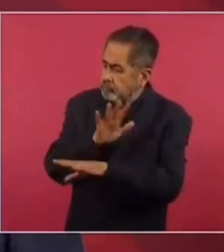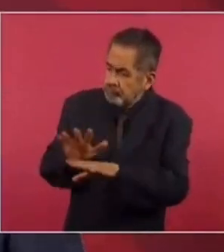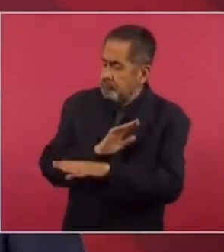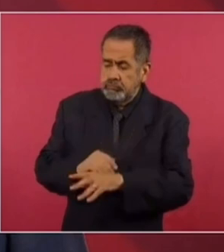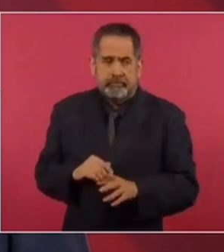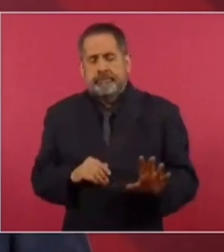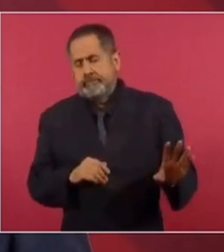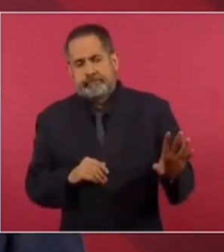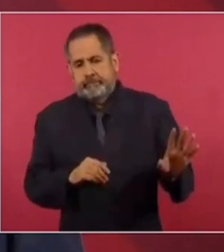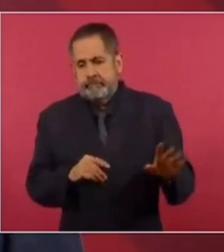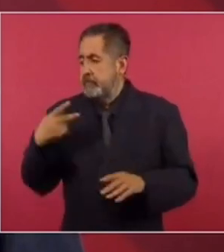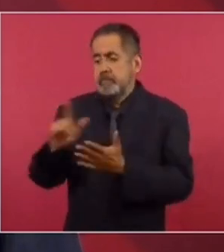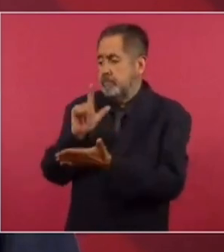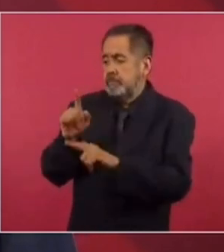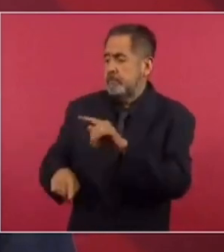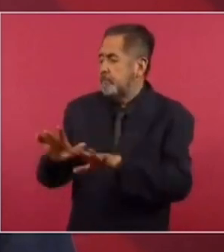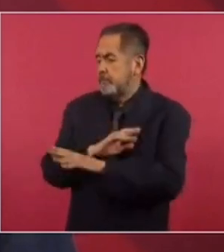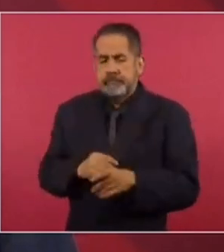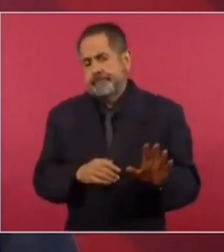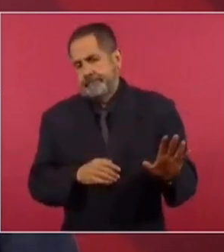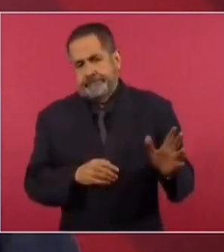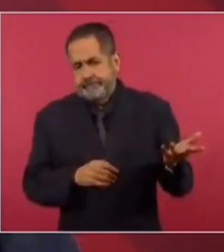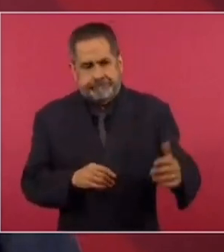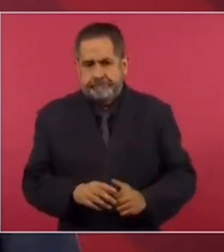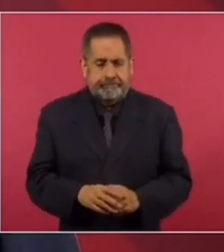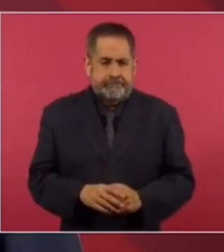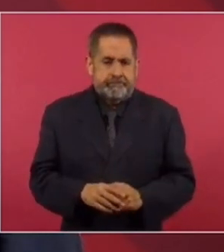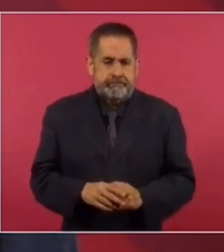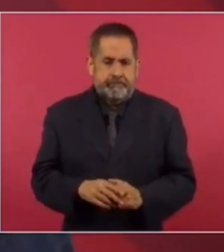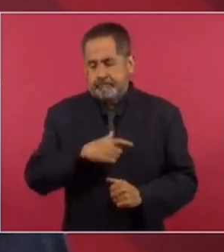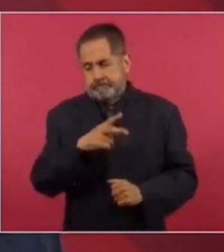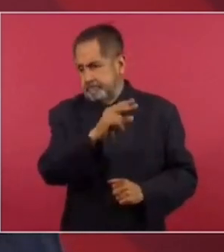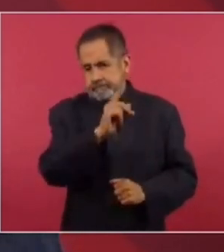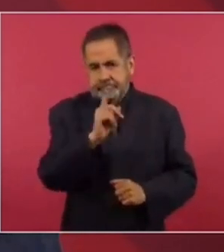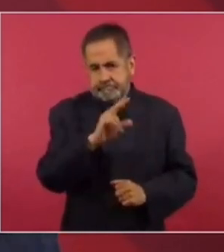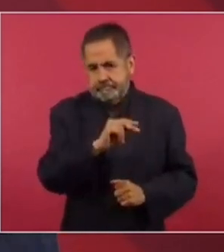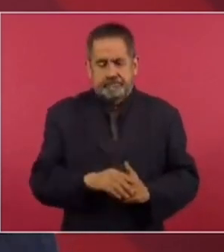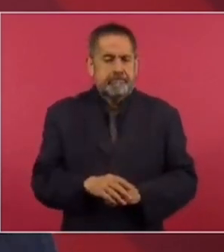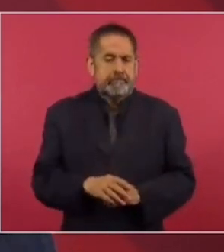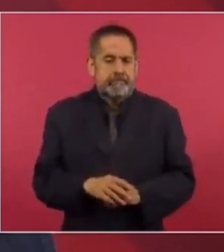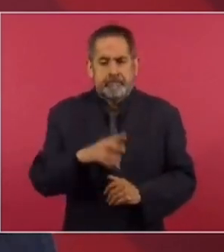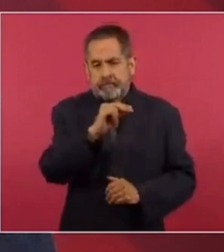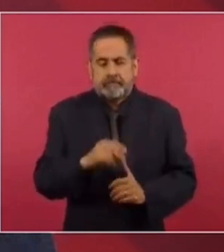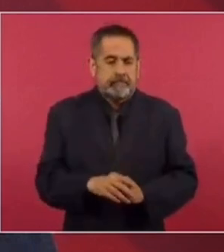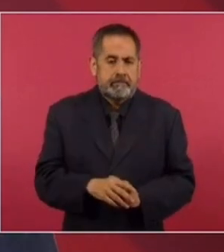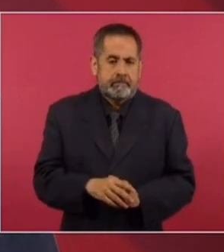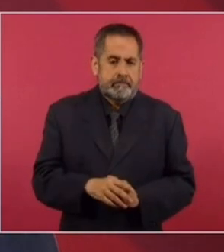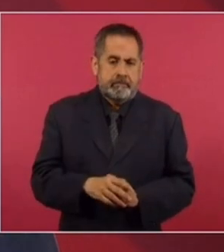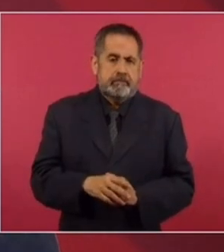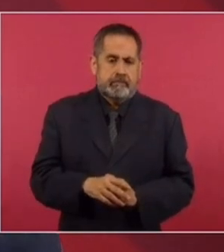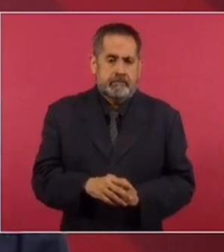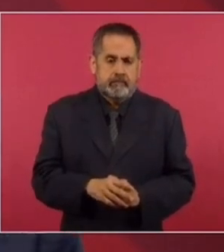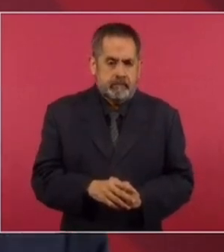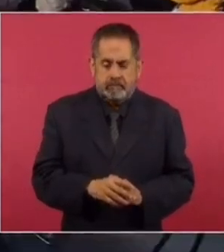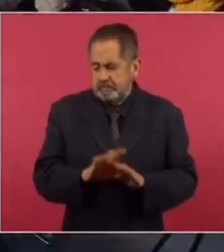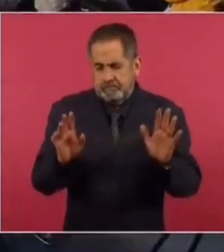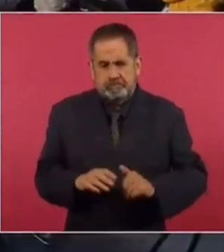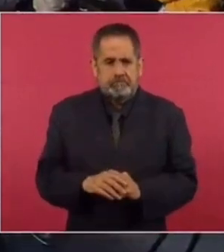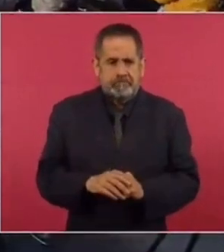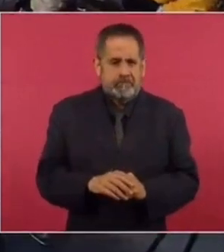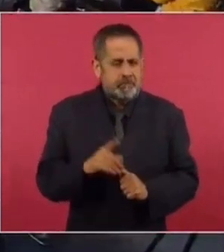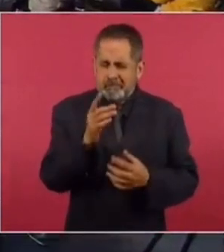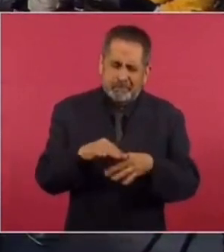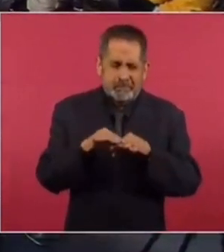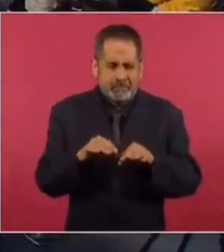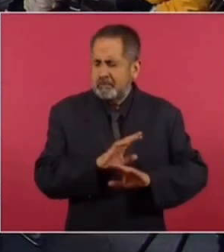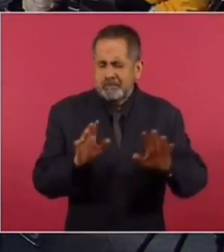nuestras leyes, les decimos no, eso no. No hay nada por